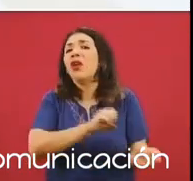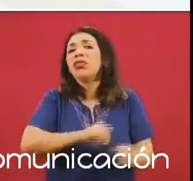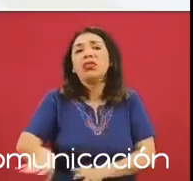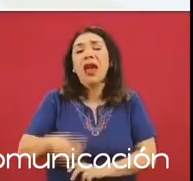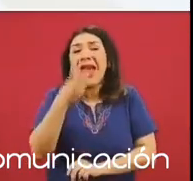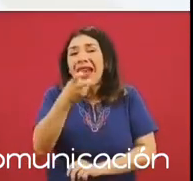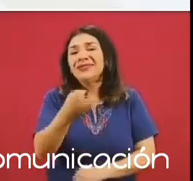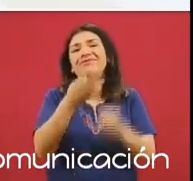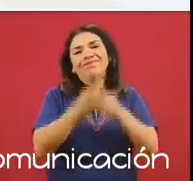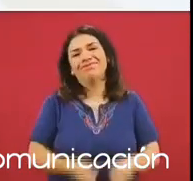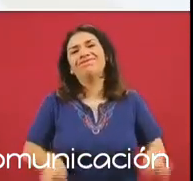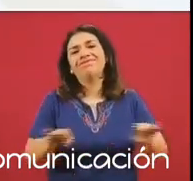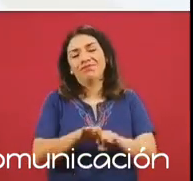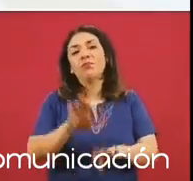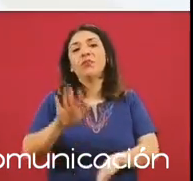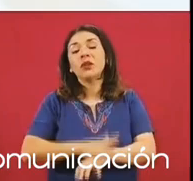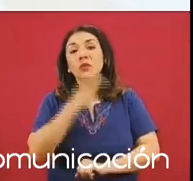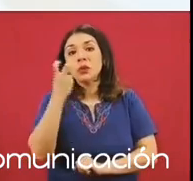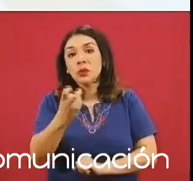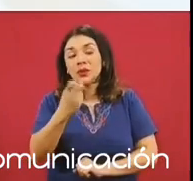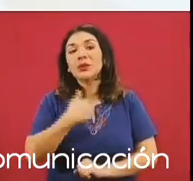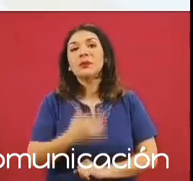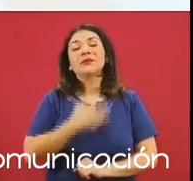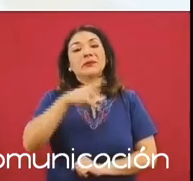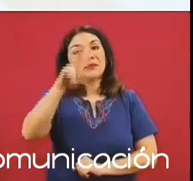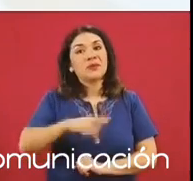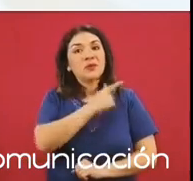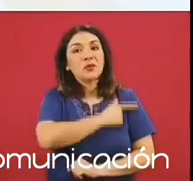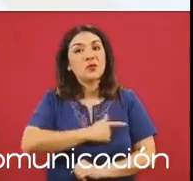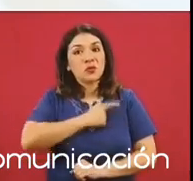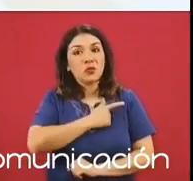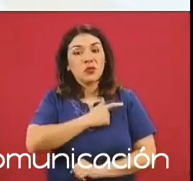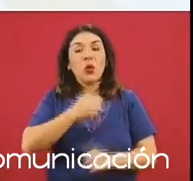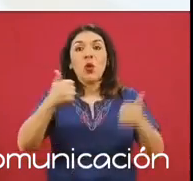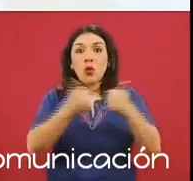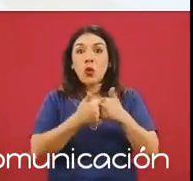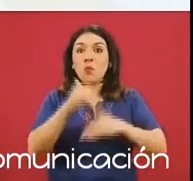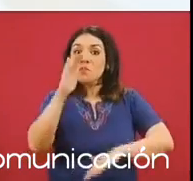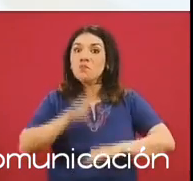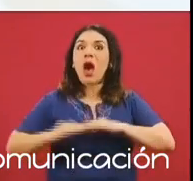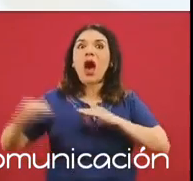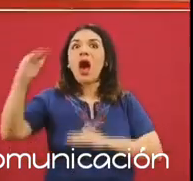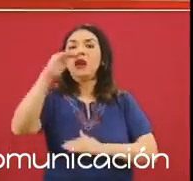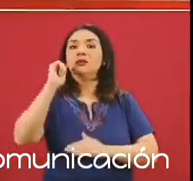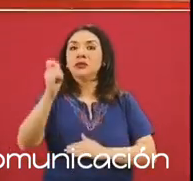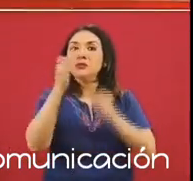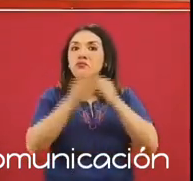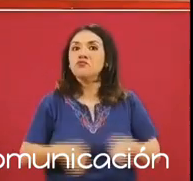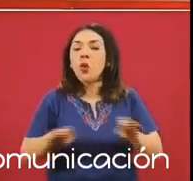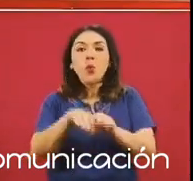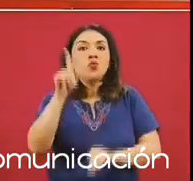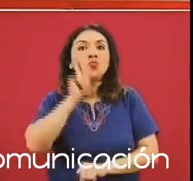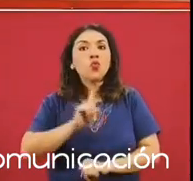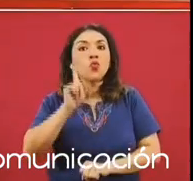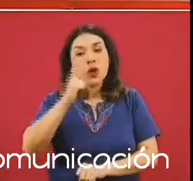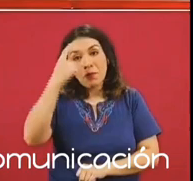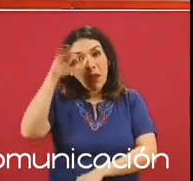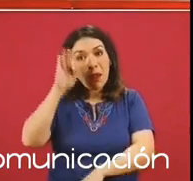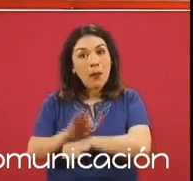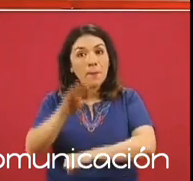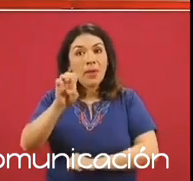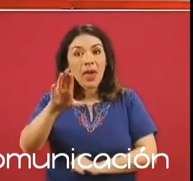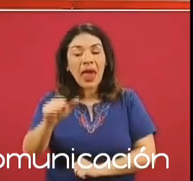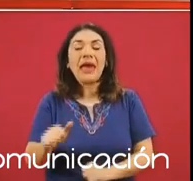y por eso nos da mucho gusto que aparte el porcentaje sea muy relevante respecto a